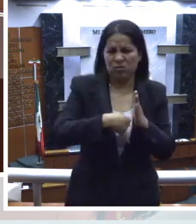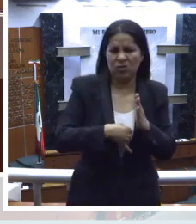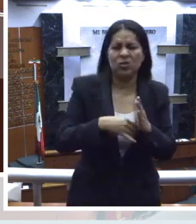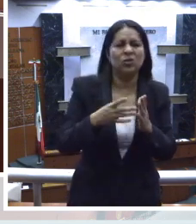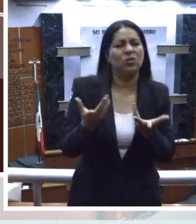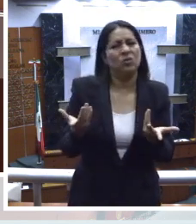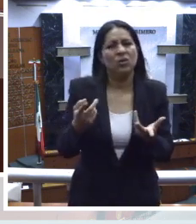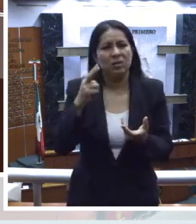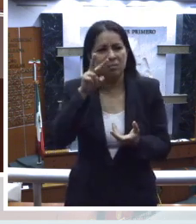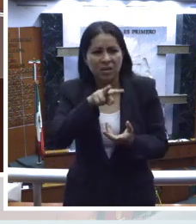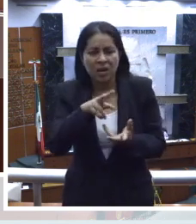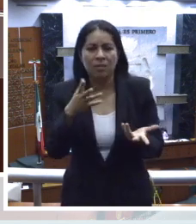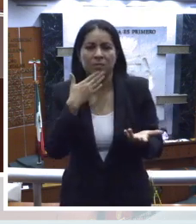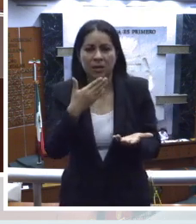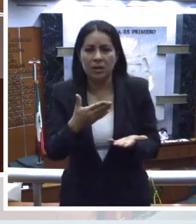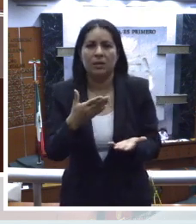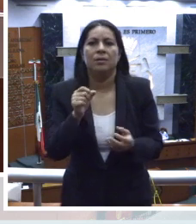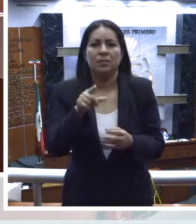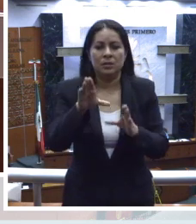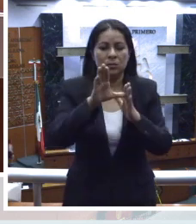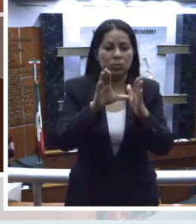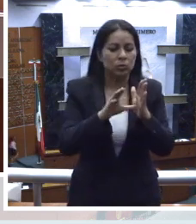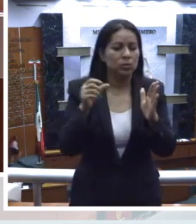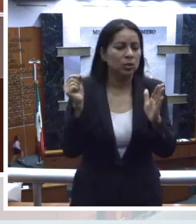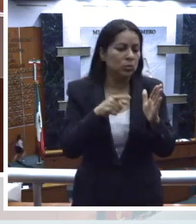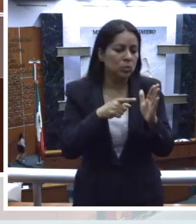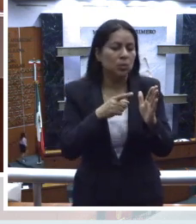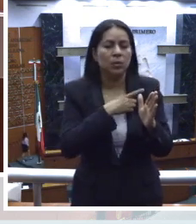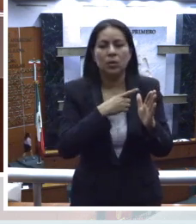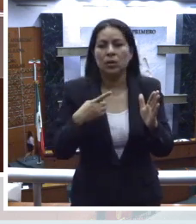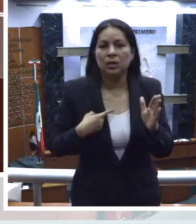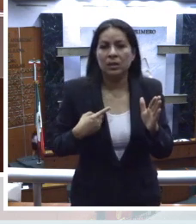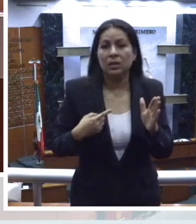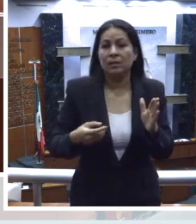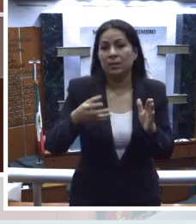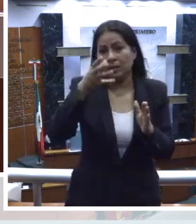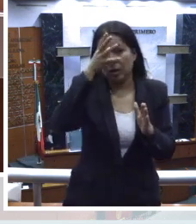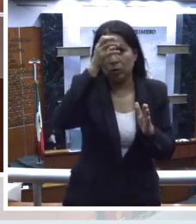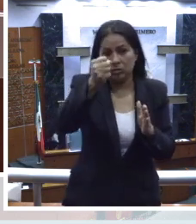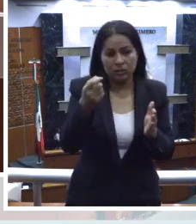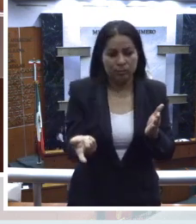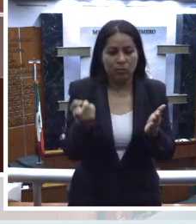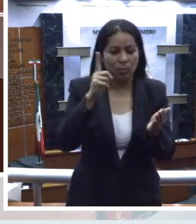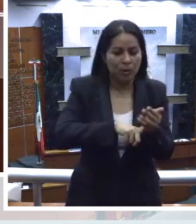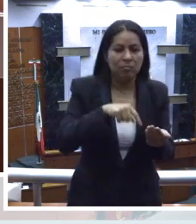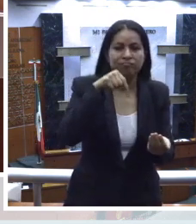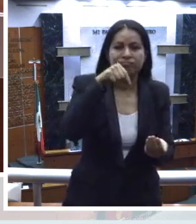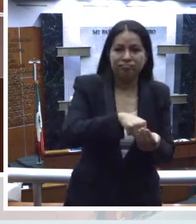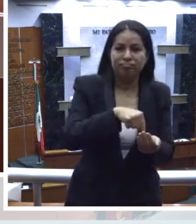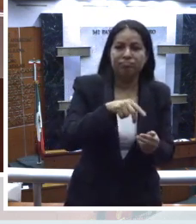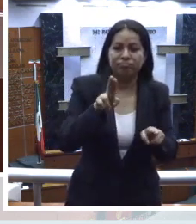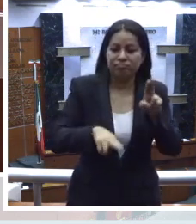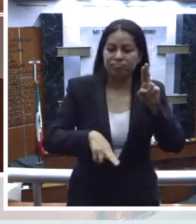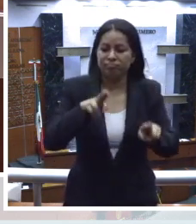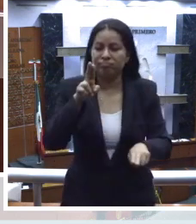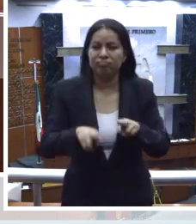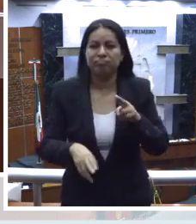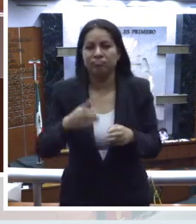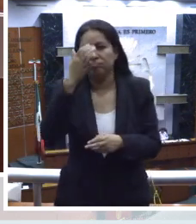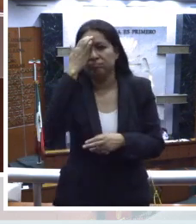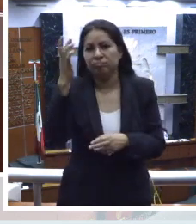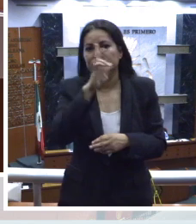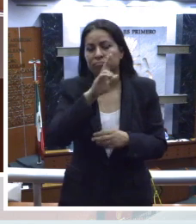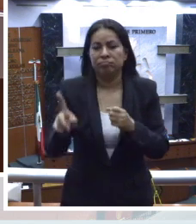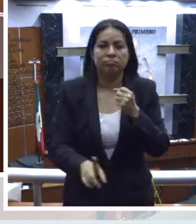expresa y, por supuesto, constitucional, porque debe nombrarse y colocarse jerárquicamente a la altura del reconocimiento del